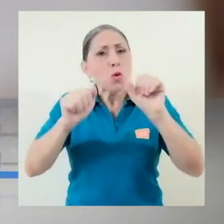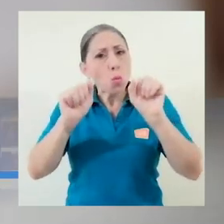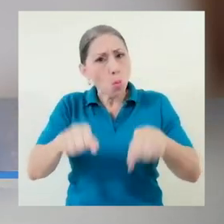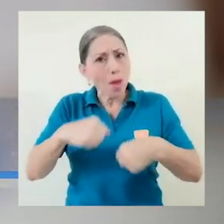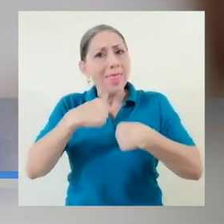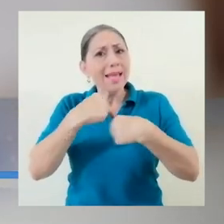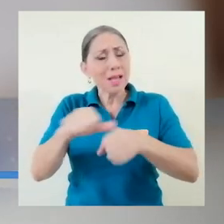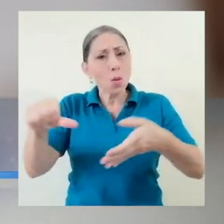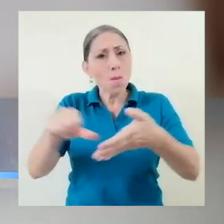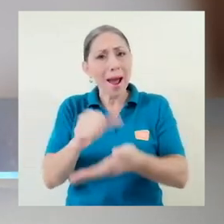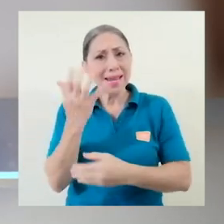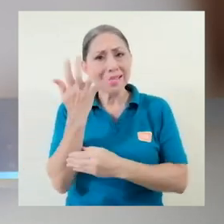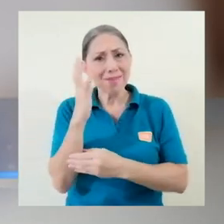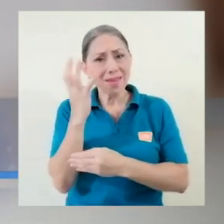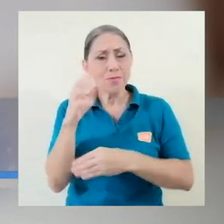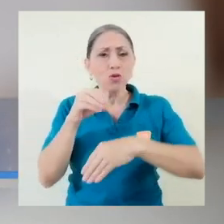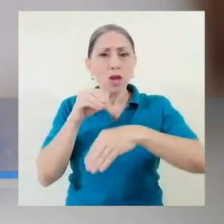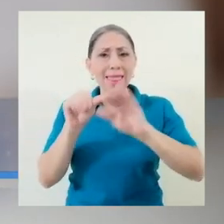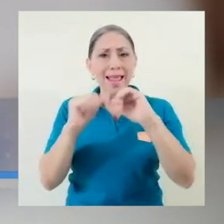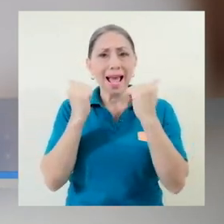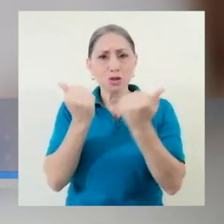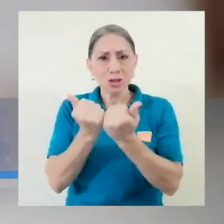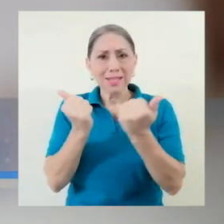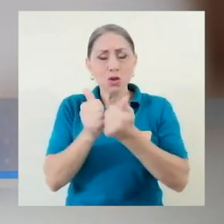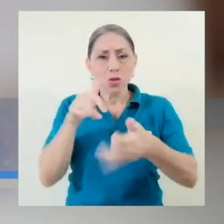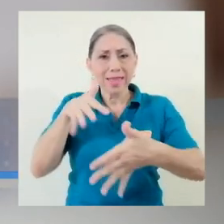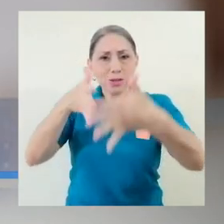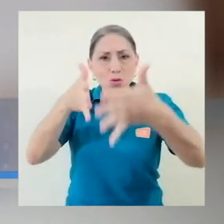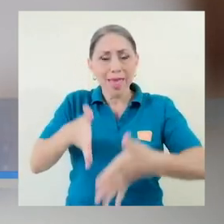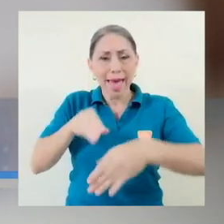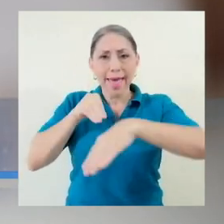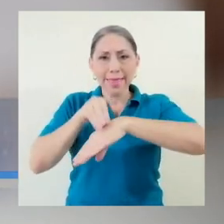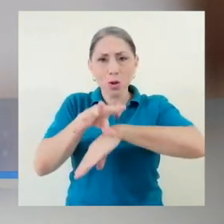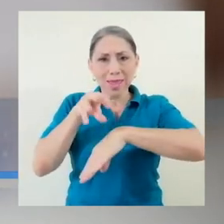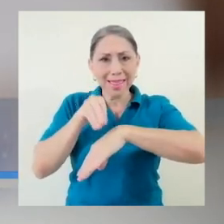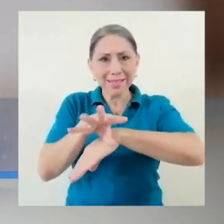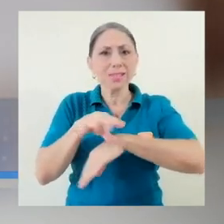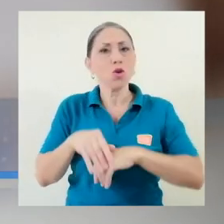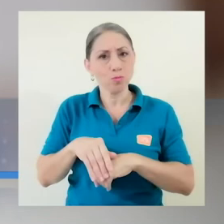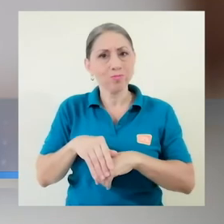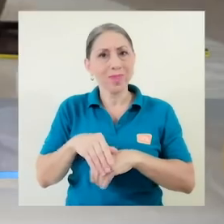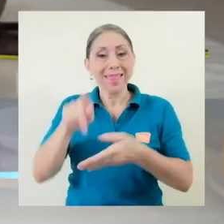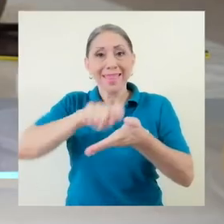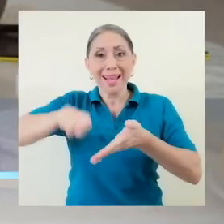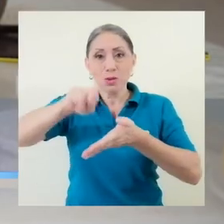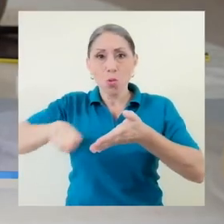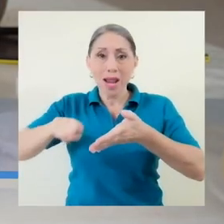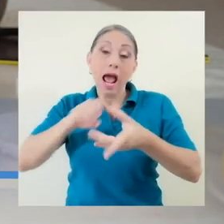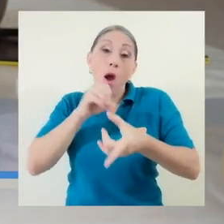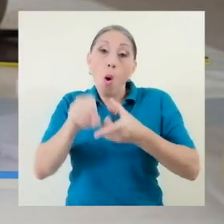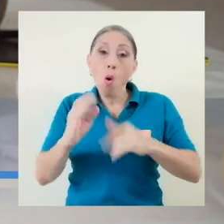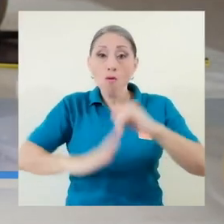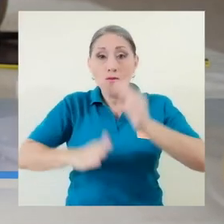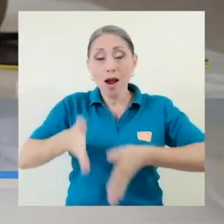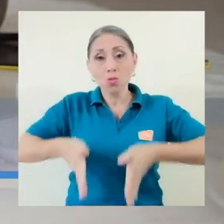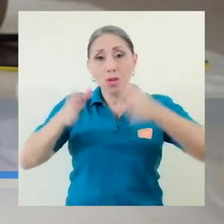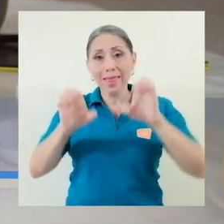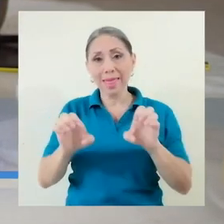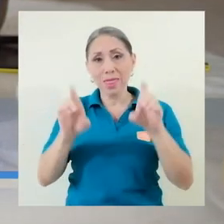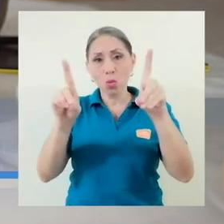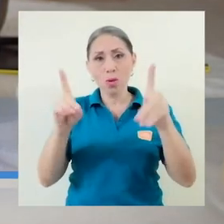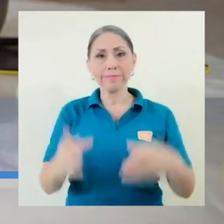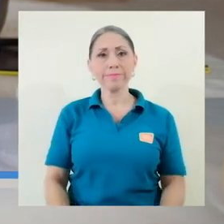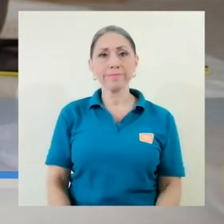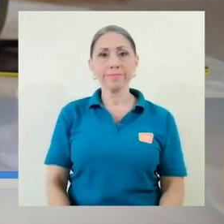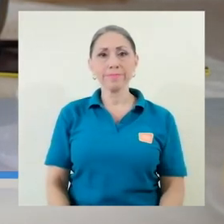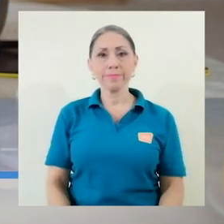obtenerla a través de las páginas de Facebook de la Asociación de Estudiantes de Orientación, de la escuela o de la Facultad